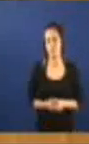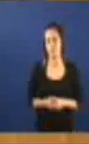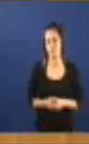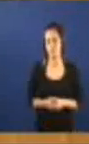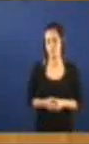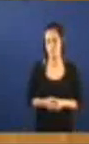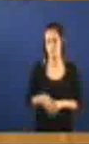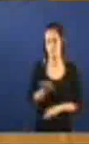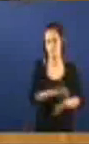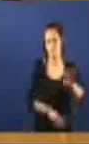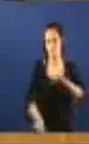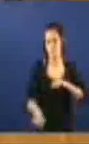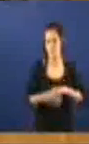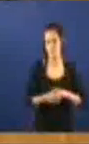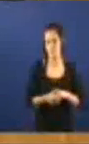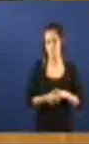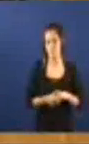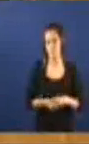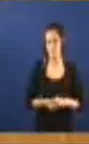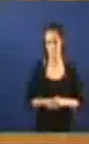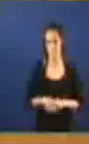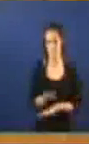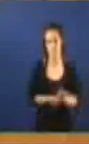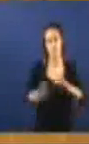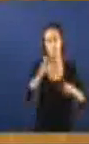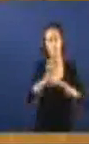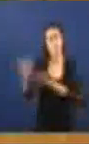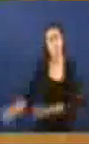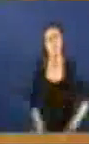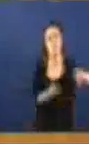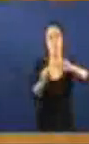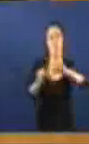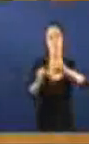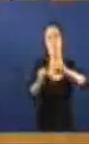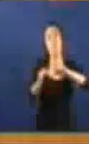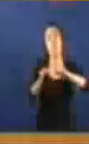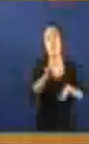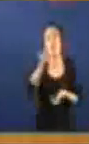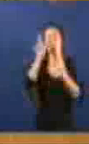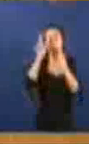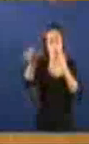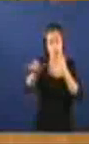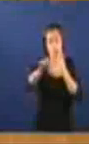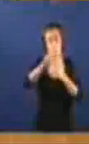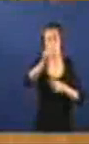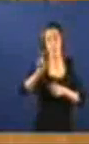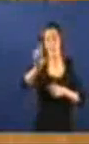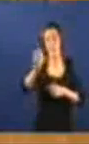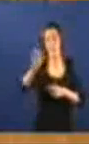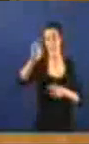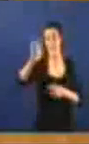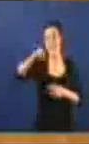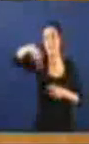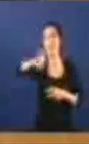Organizado En defensa Do povo palestino Un acto No que participaron Moitas personas